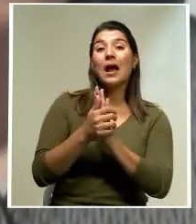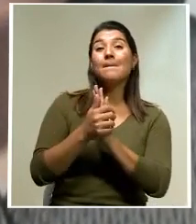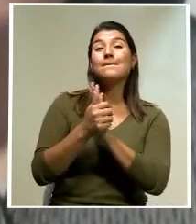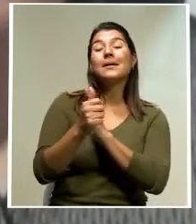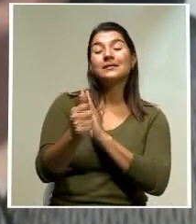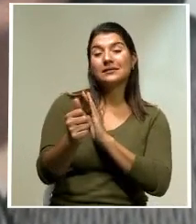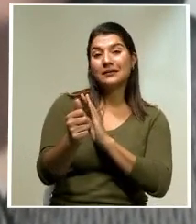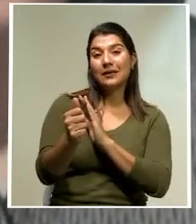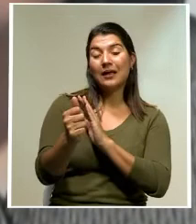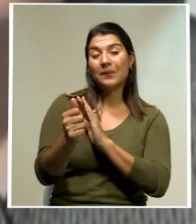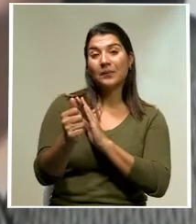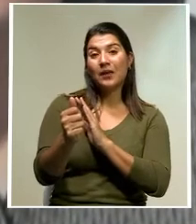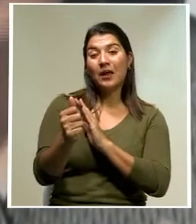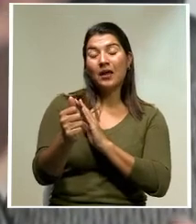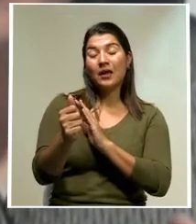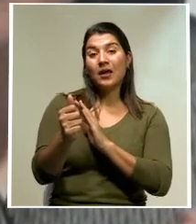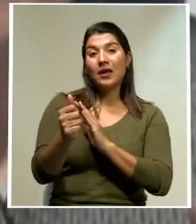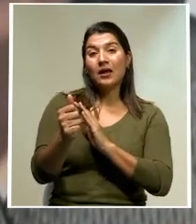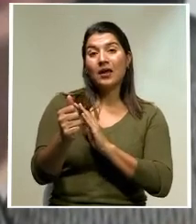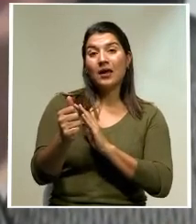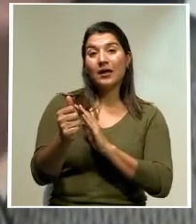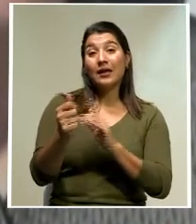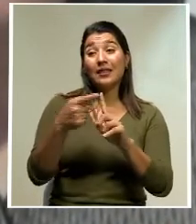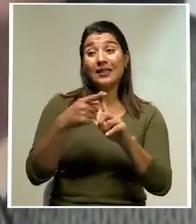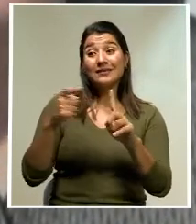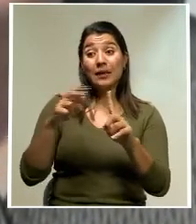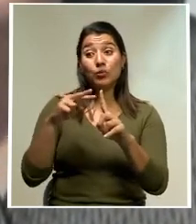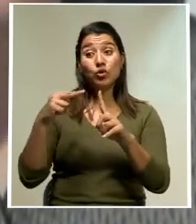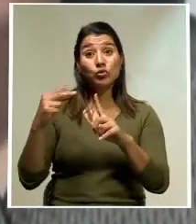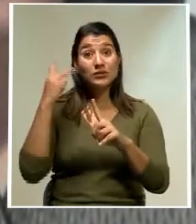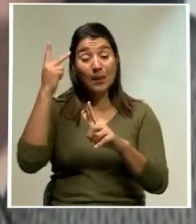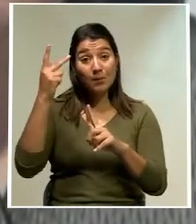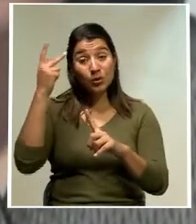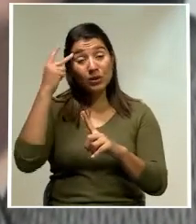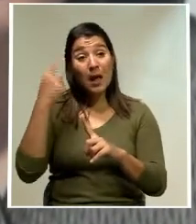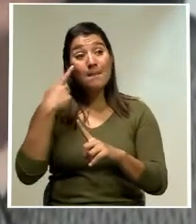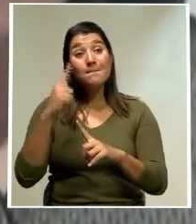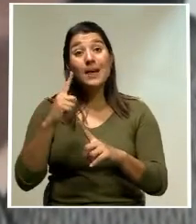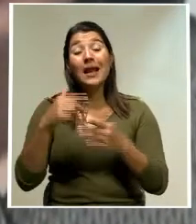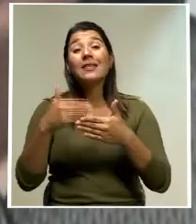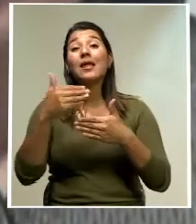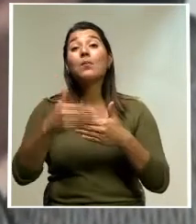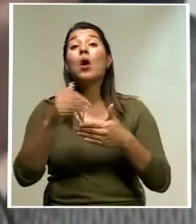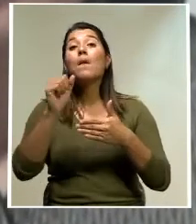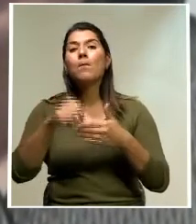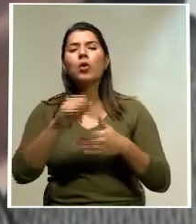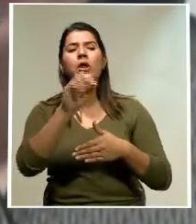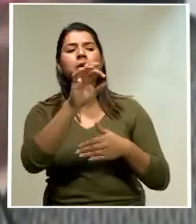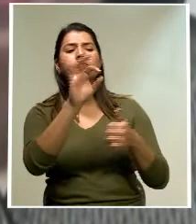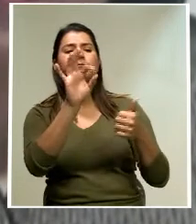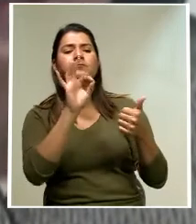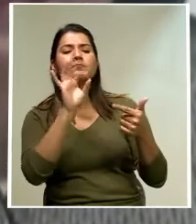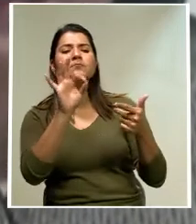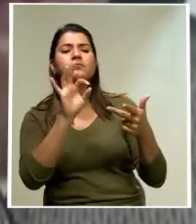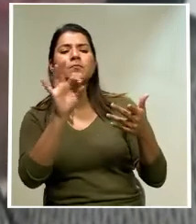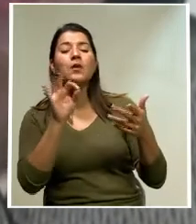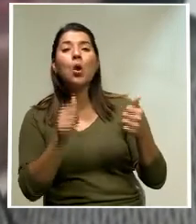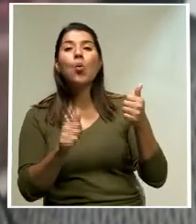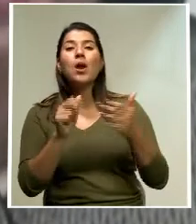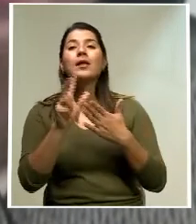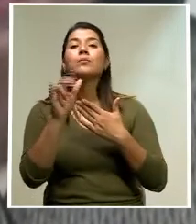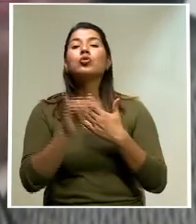digamos, deliberativa a nivel político de poder seleccionar después cuáles son los proyectos más